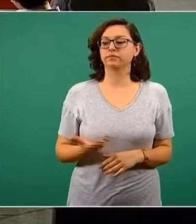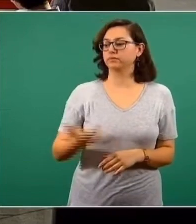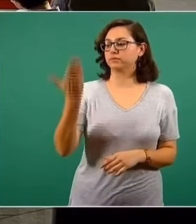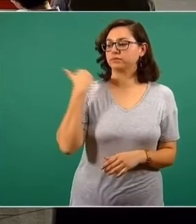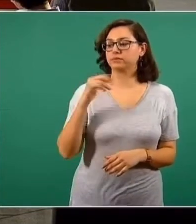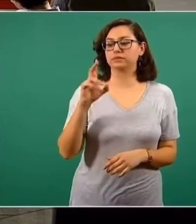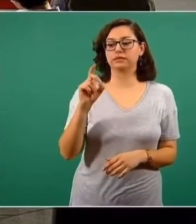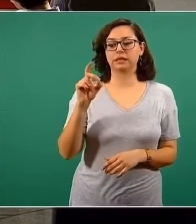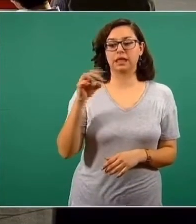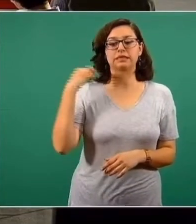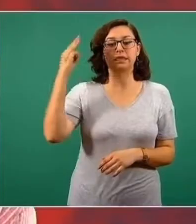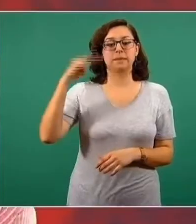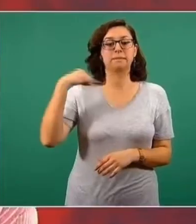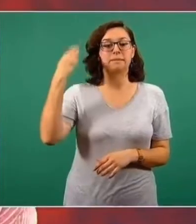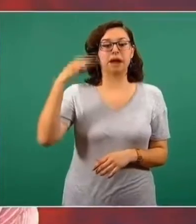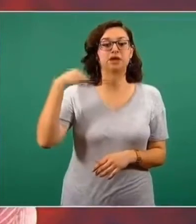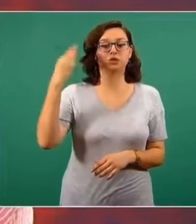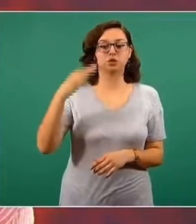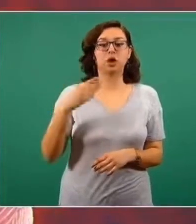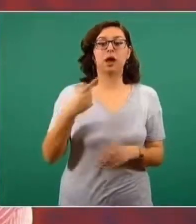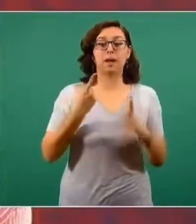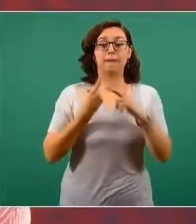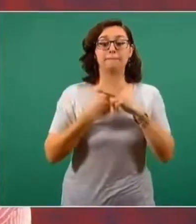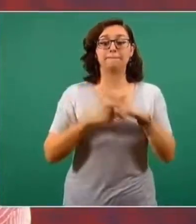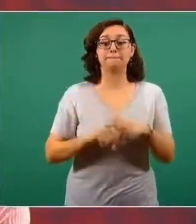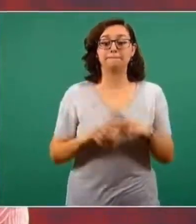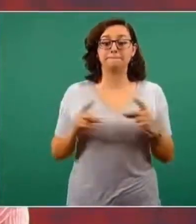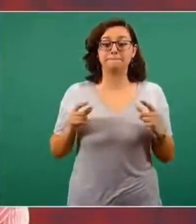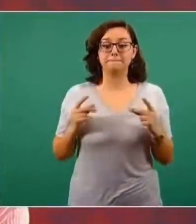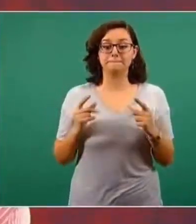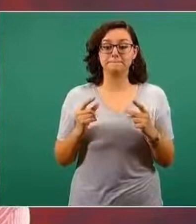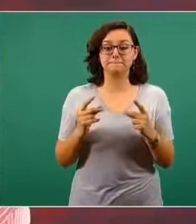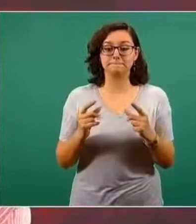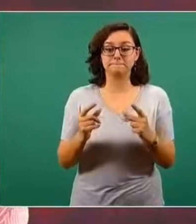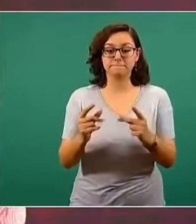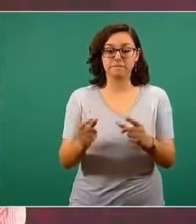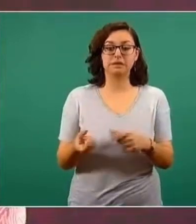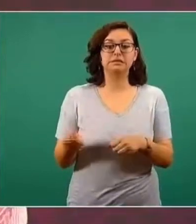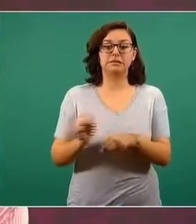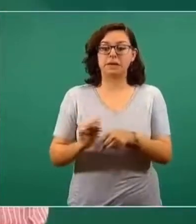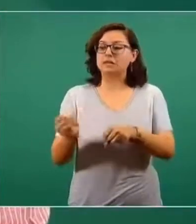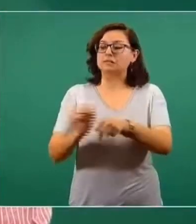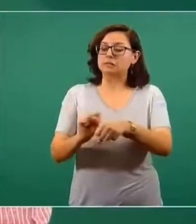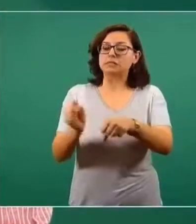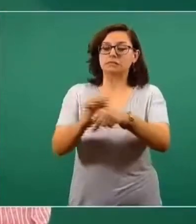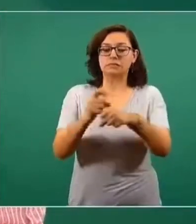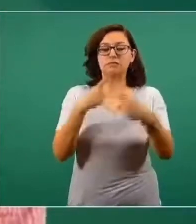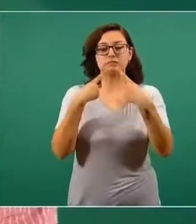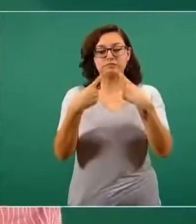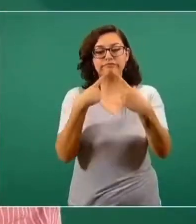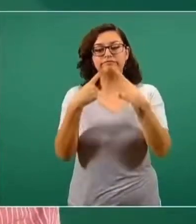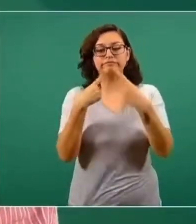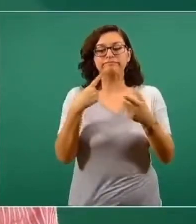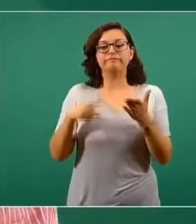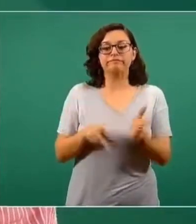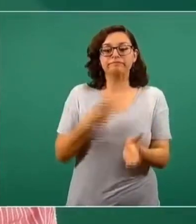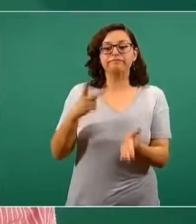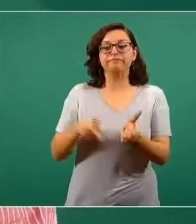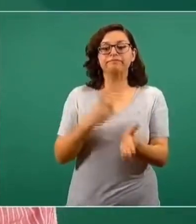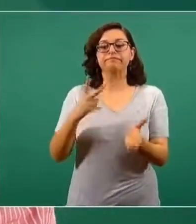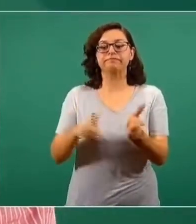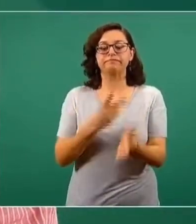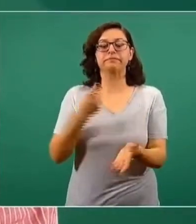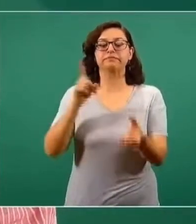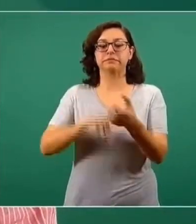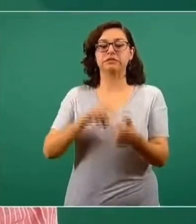meses, empezamos un proceso muy acelerado, con reuniones a veces más de una vez a la semana, en donde participa directamente el